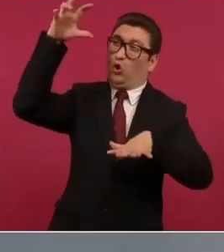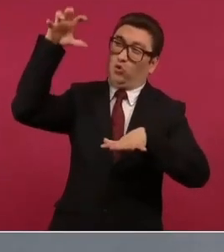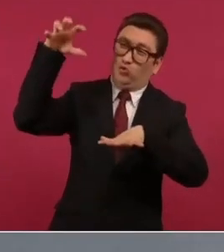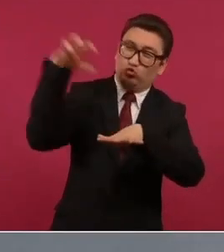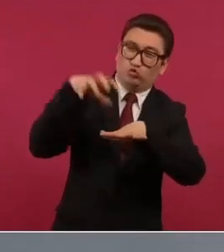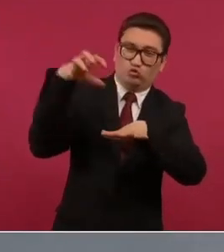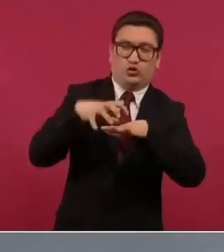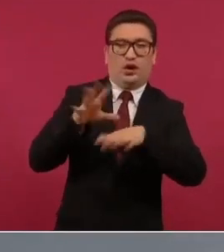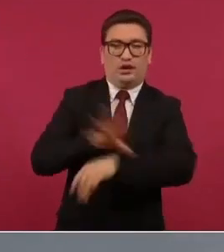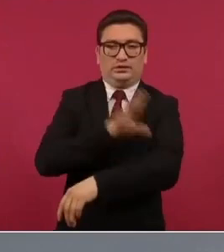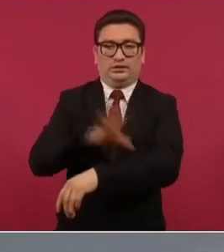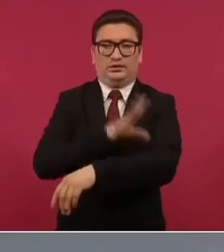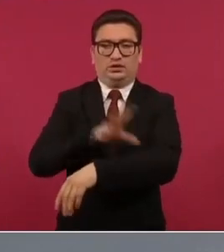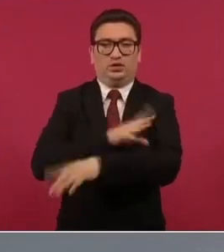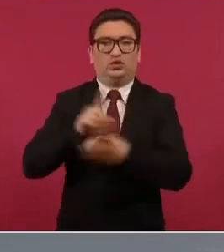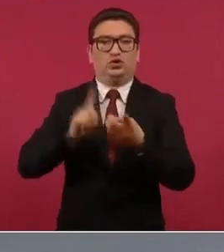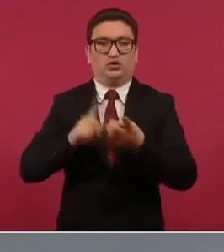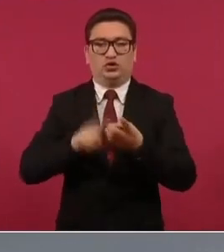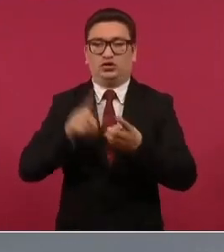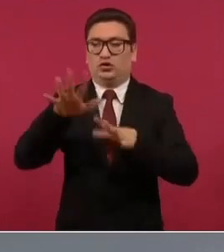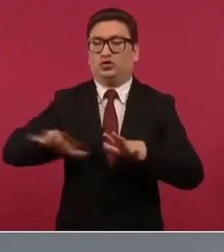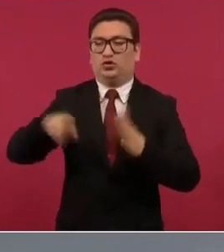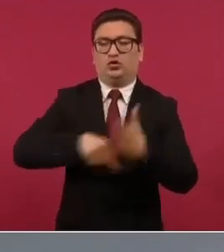Latinoamérica ubicado en Puerto Peñasco Sonora